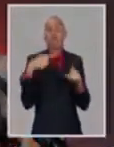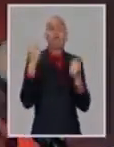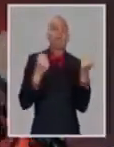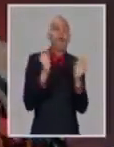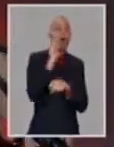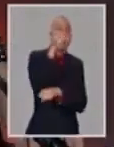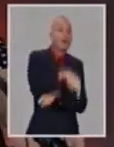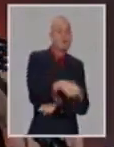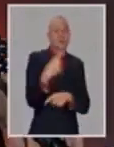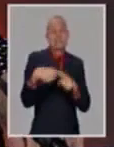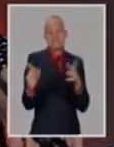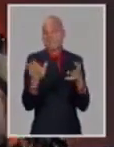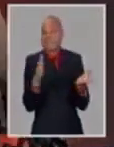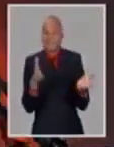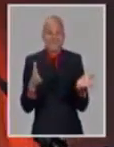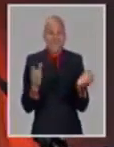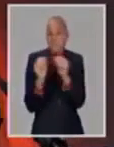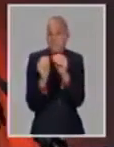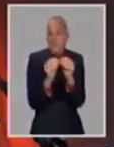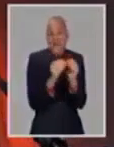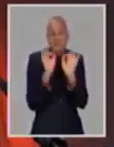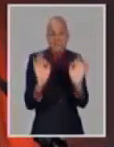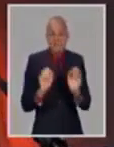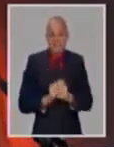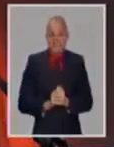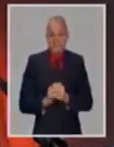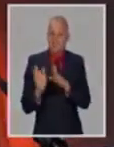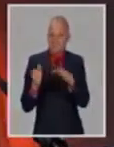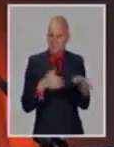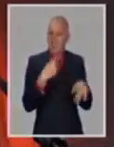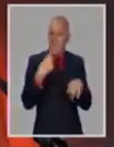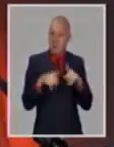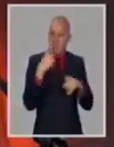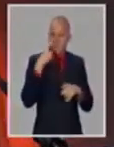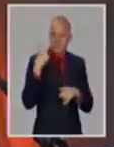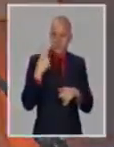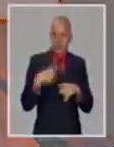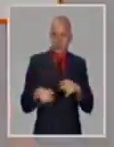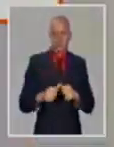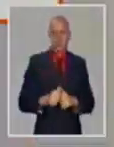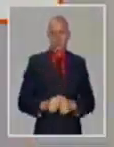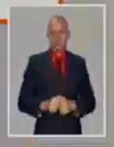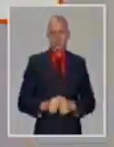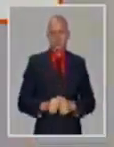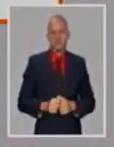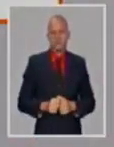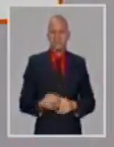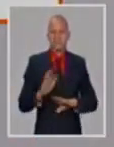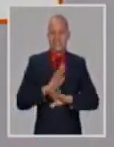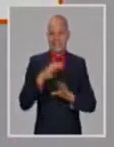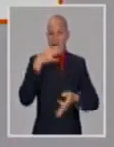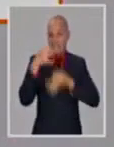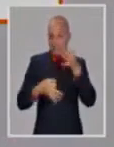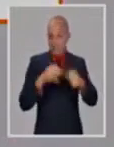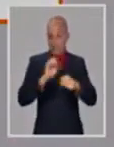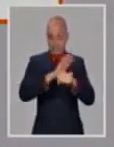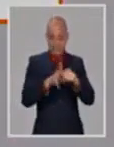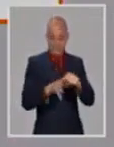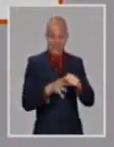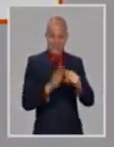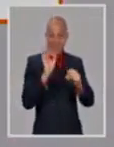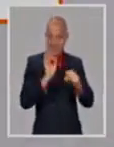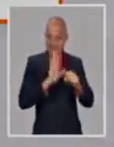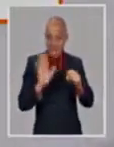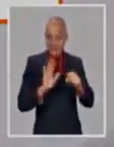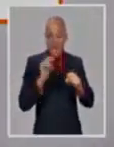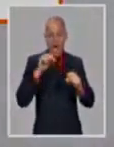mapa final, lo que trata es de visualizar que como número de variantes, los dos polos, son